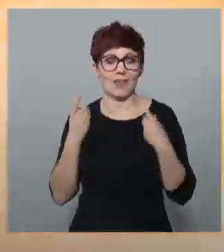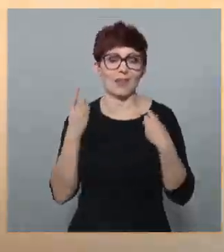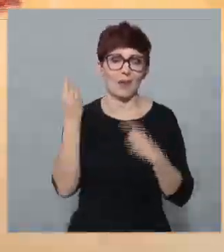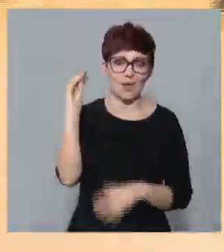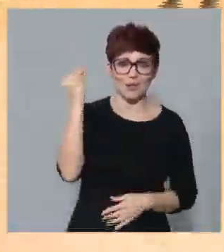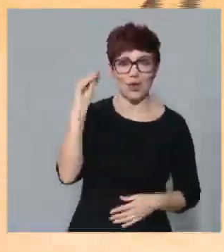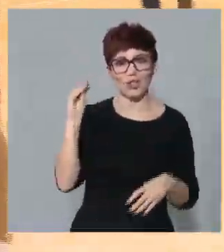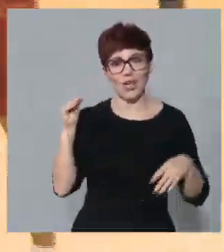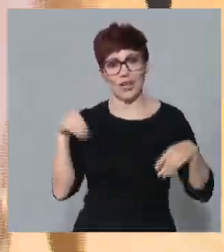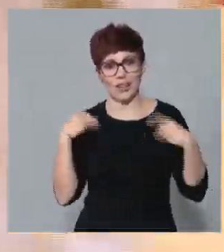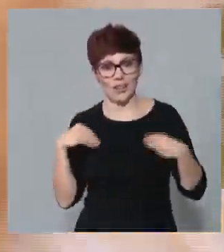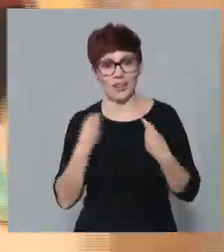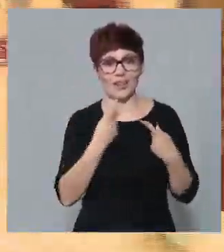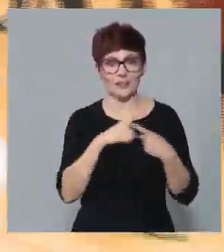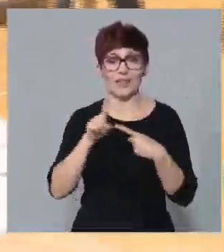la plantilla universitaria.